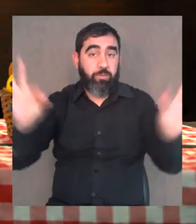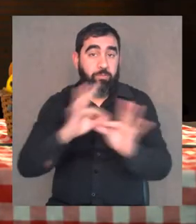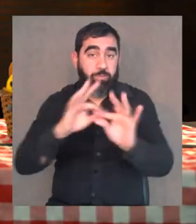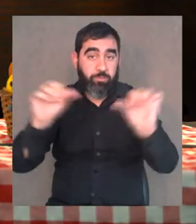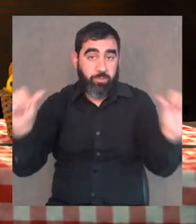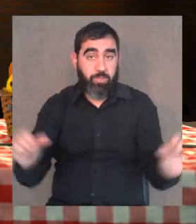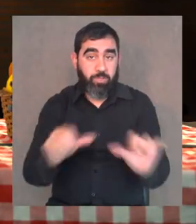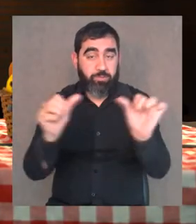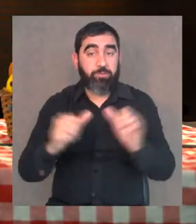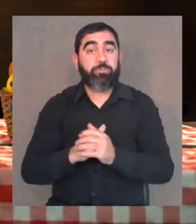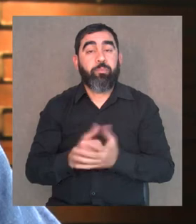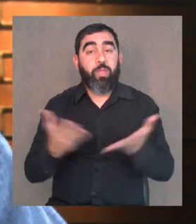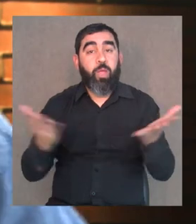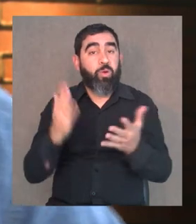música.